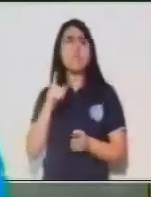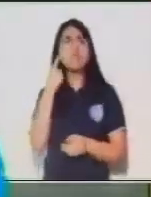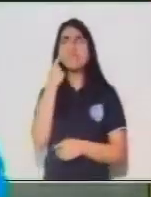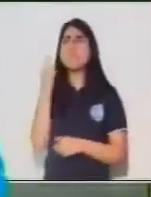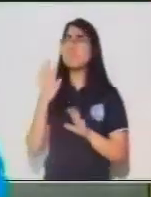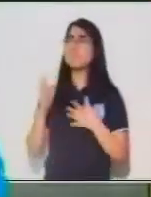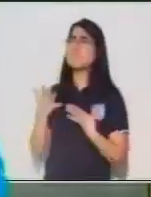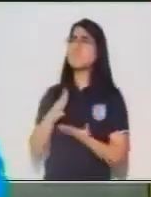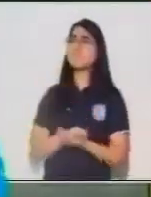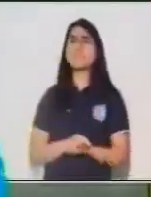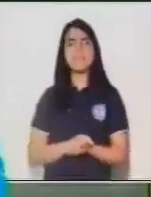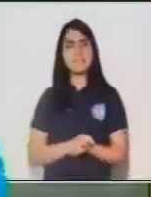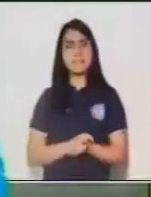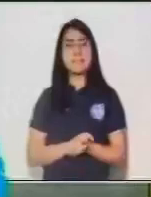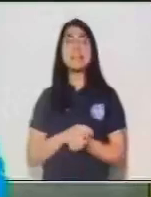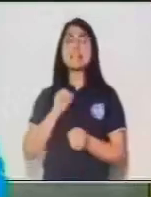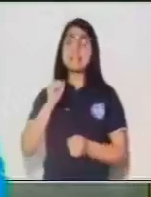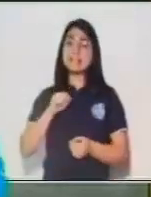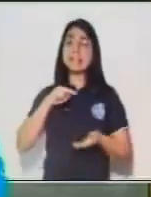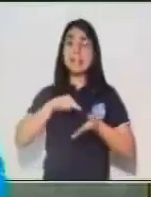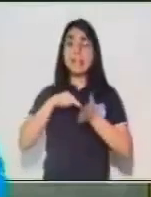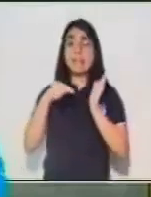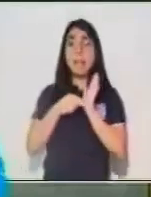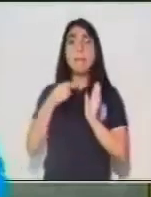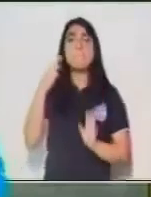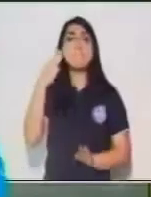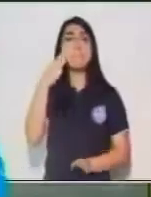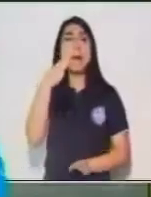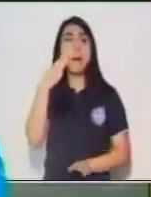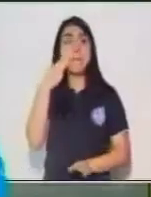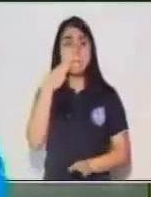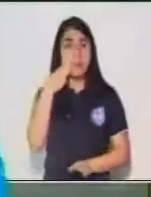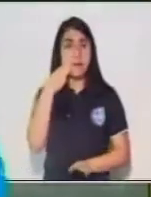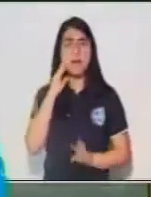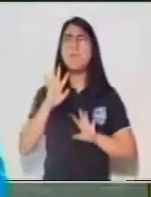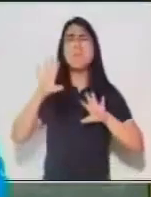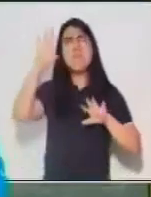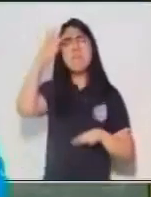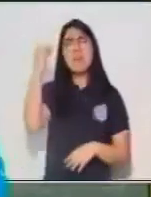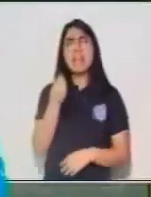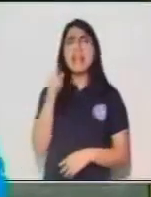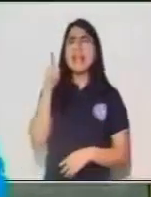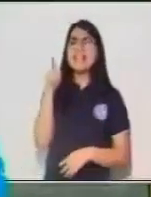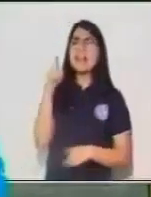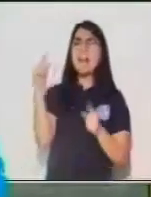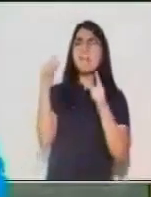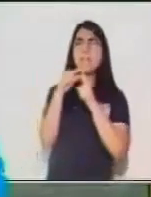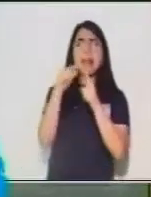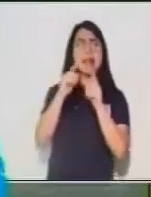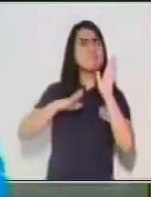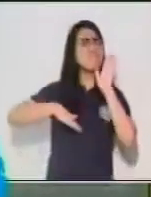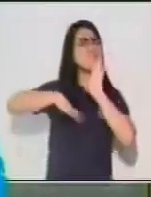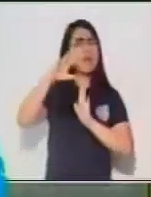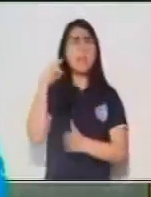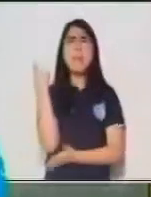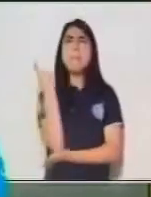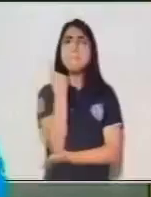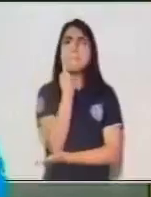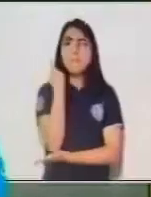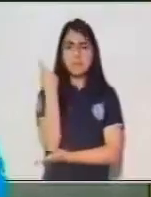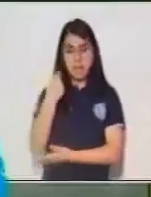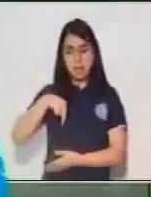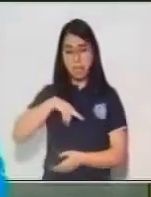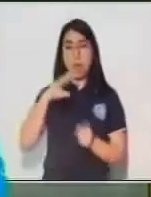mamá corresponde al núcleo. Es la palabra más importante de la oración. Ahora bien, el